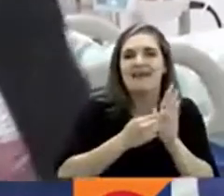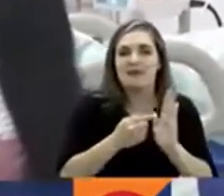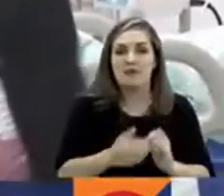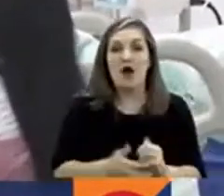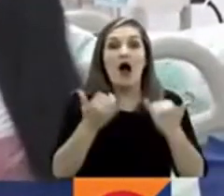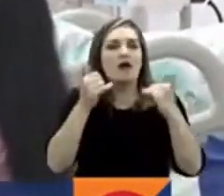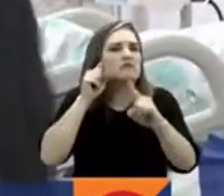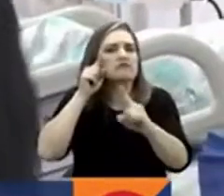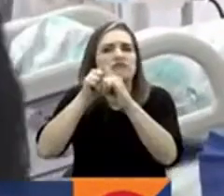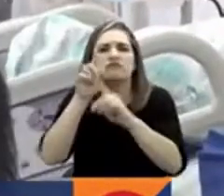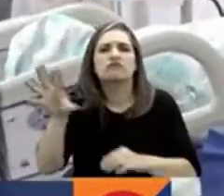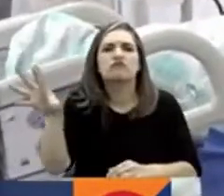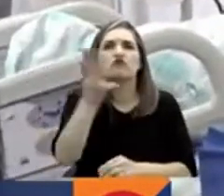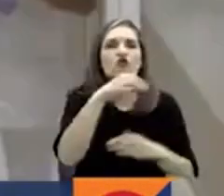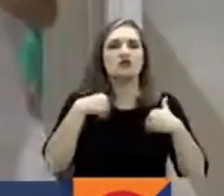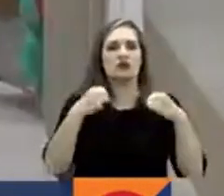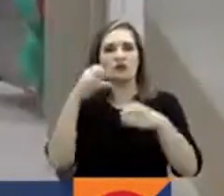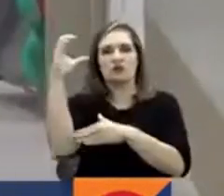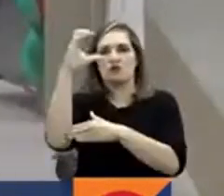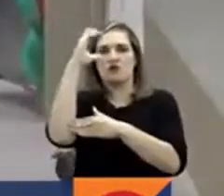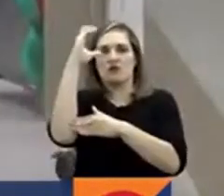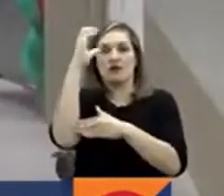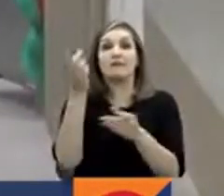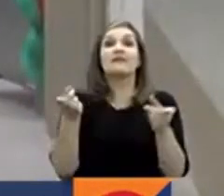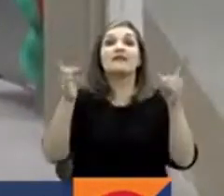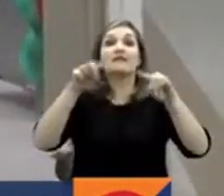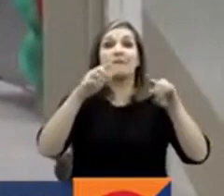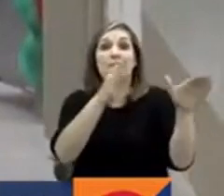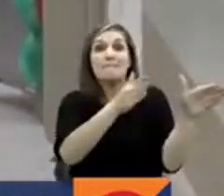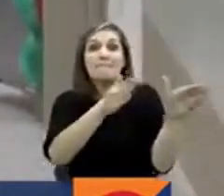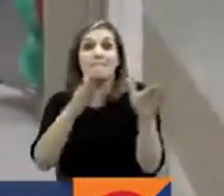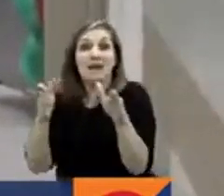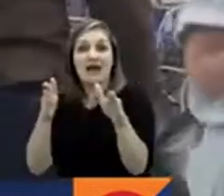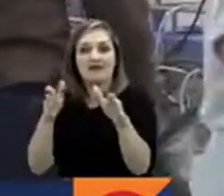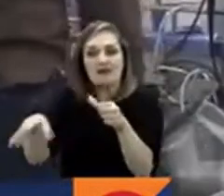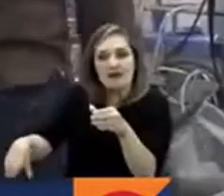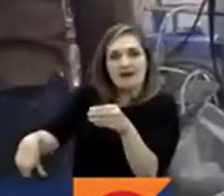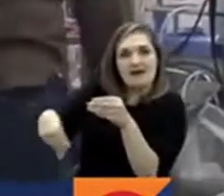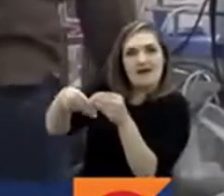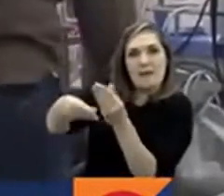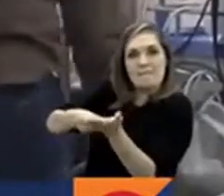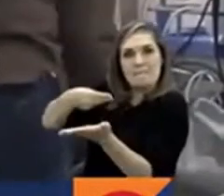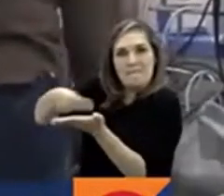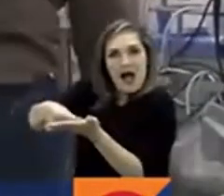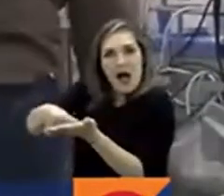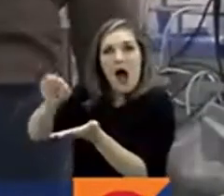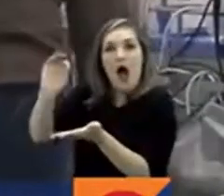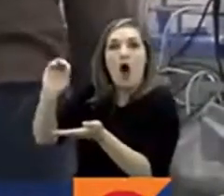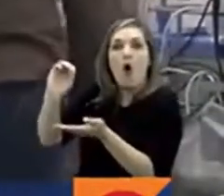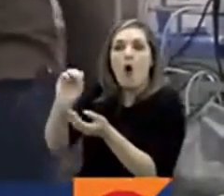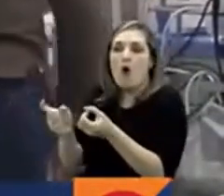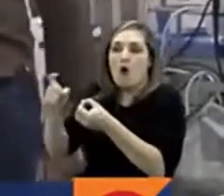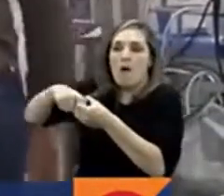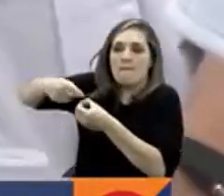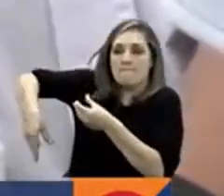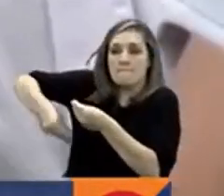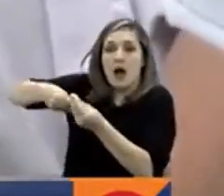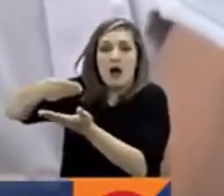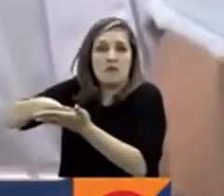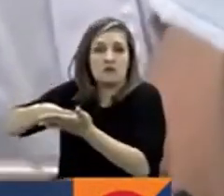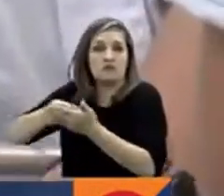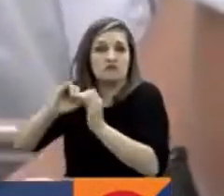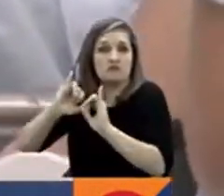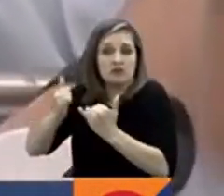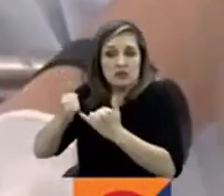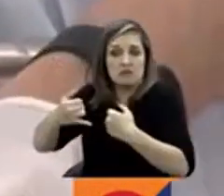de todos los colombianos. También los planes complementarios como medicina prepagada o póliza de salud seguirán funcionando